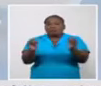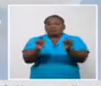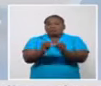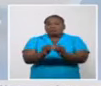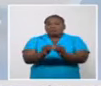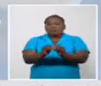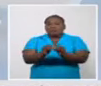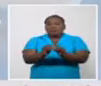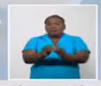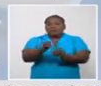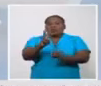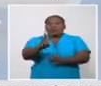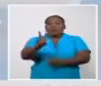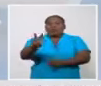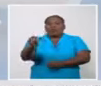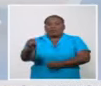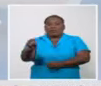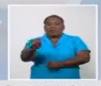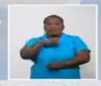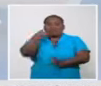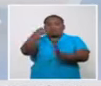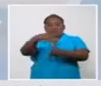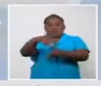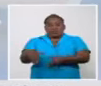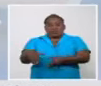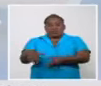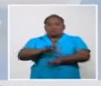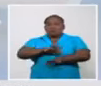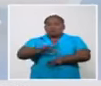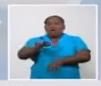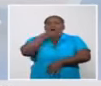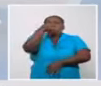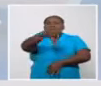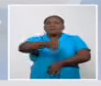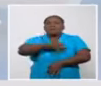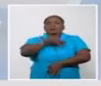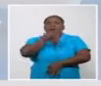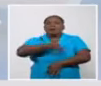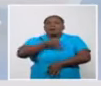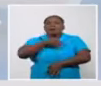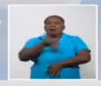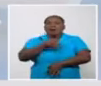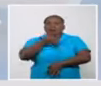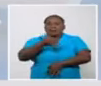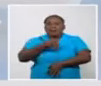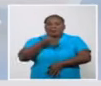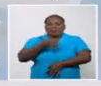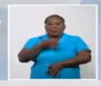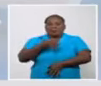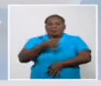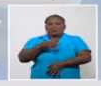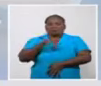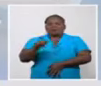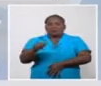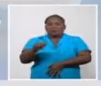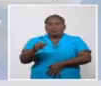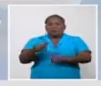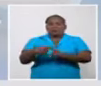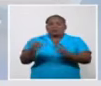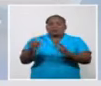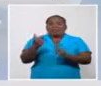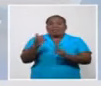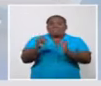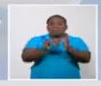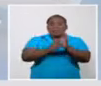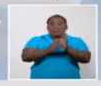y como dijimos y analizamos también al inicio una letalidad que pudiéramos si la